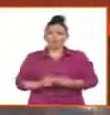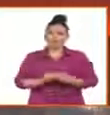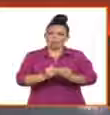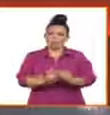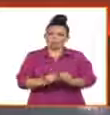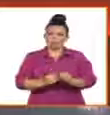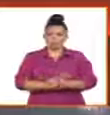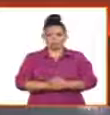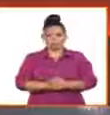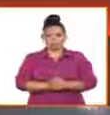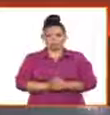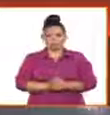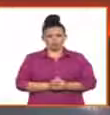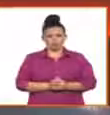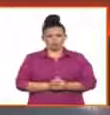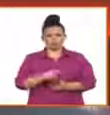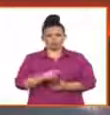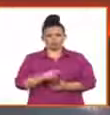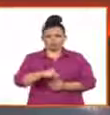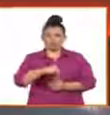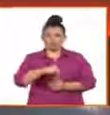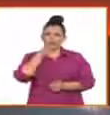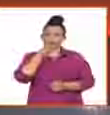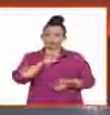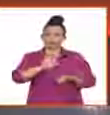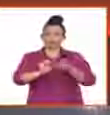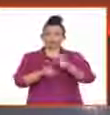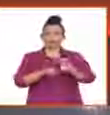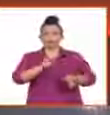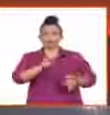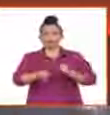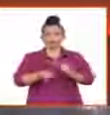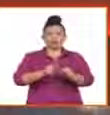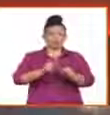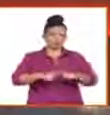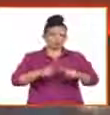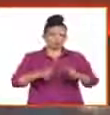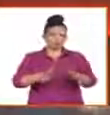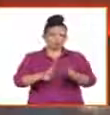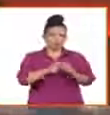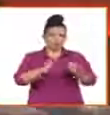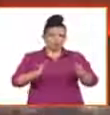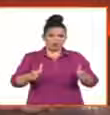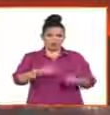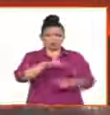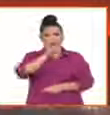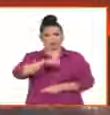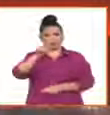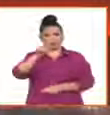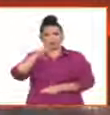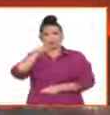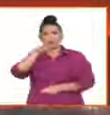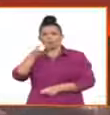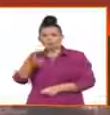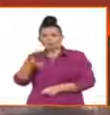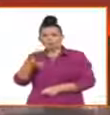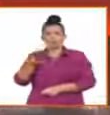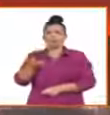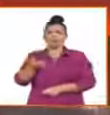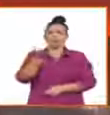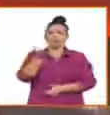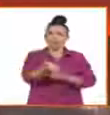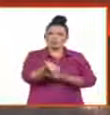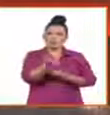regularlo de manera de que todas las personas tengan acceso a ello en igualdad, en cualquier tipología familiar, sea